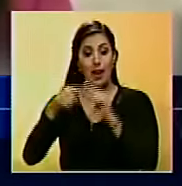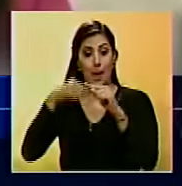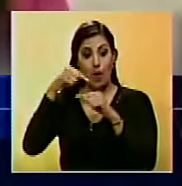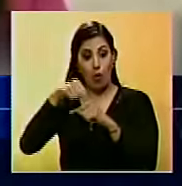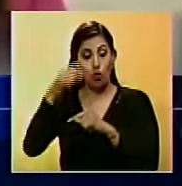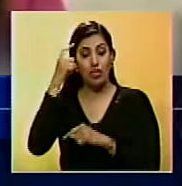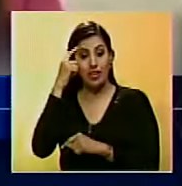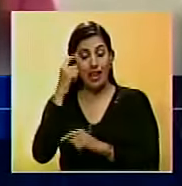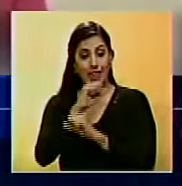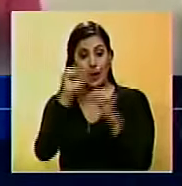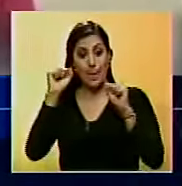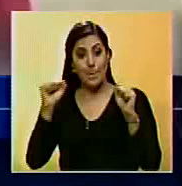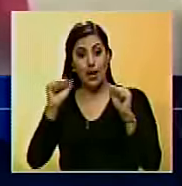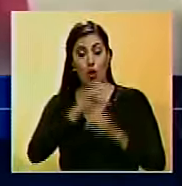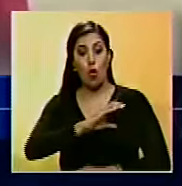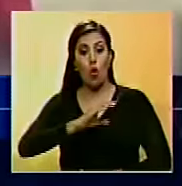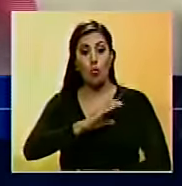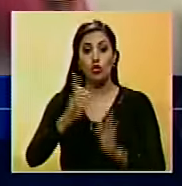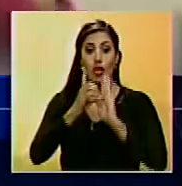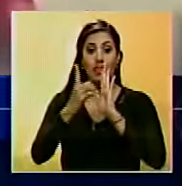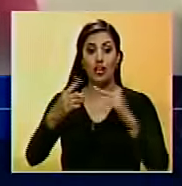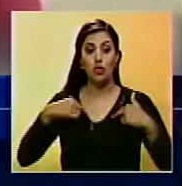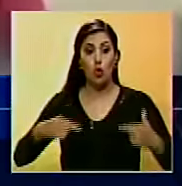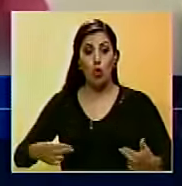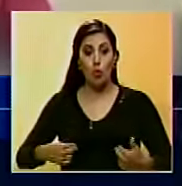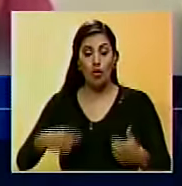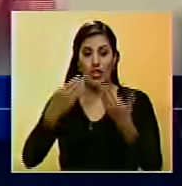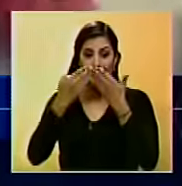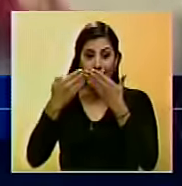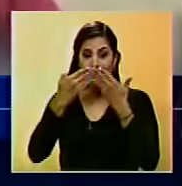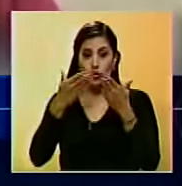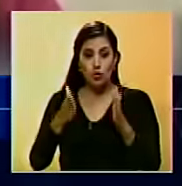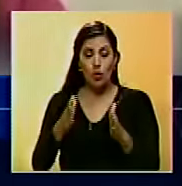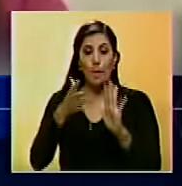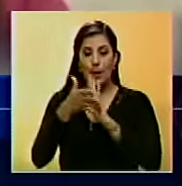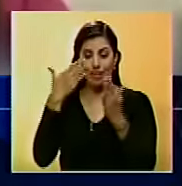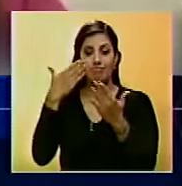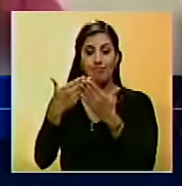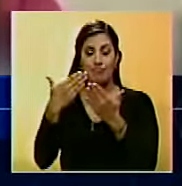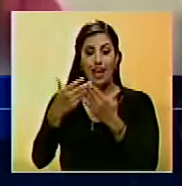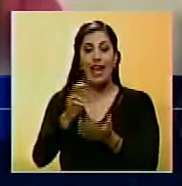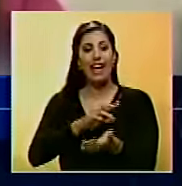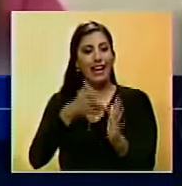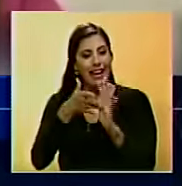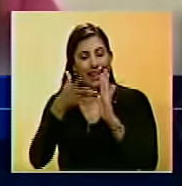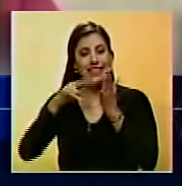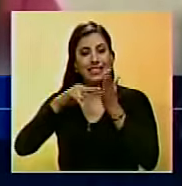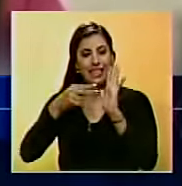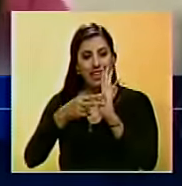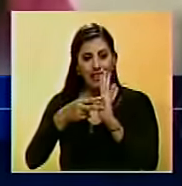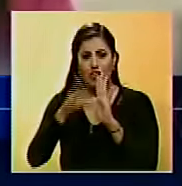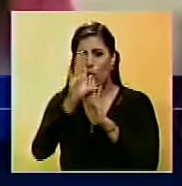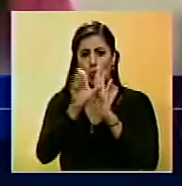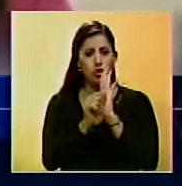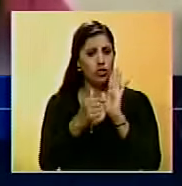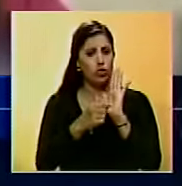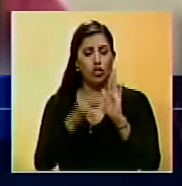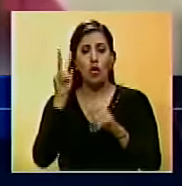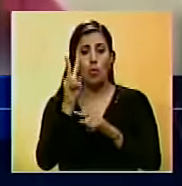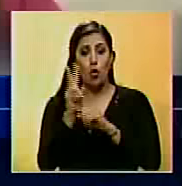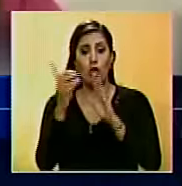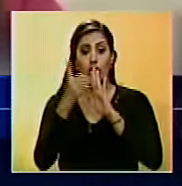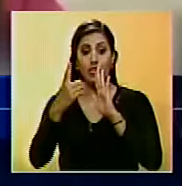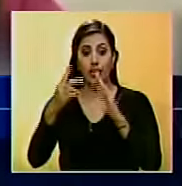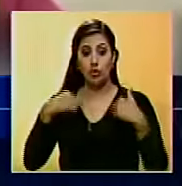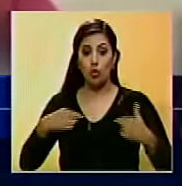día de hoy al Alto Comisionado de los Derechos Humanos un estudio para que se evidencie el carácter anticonstitucional y violatorio